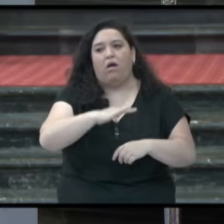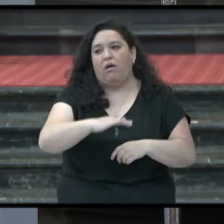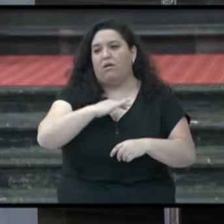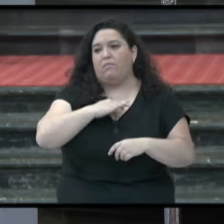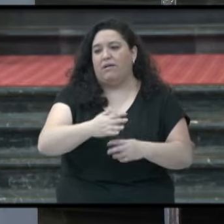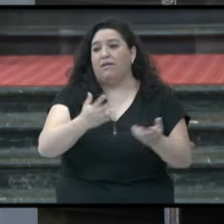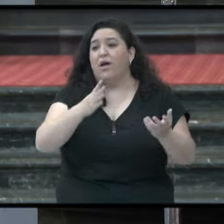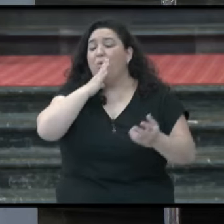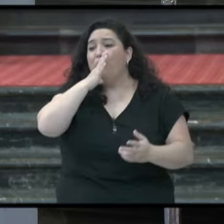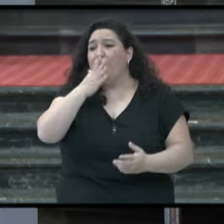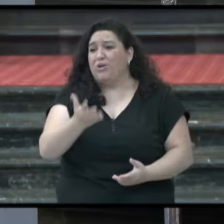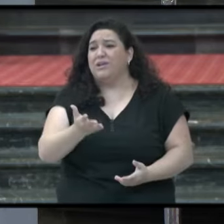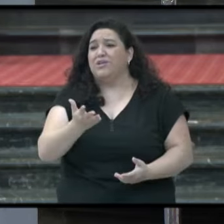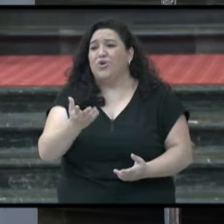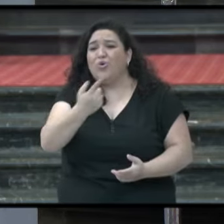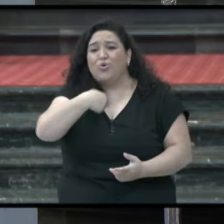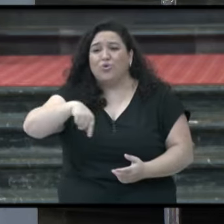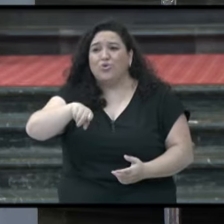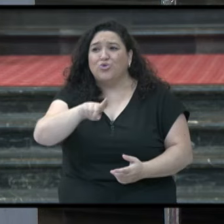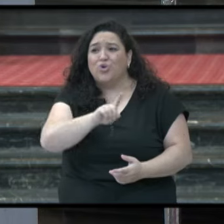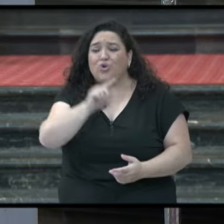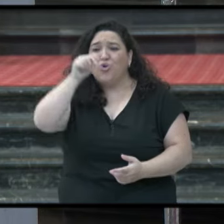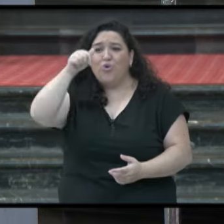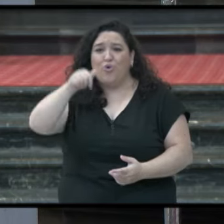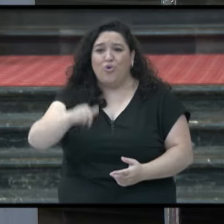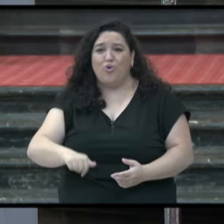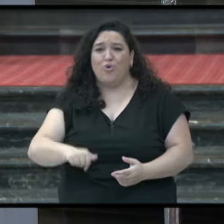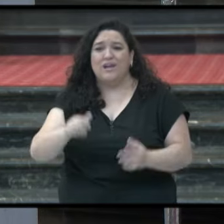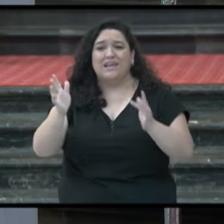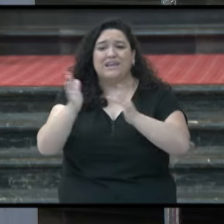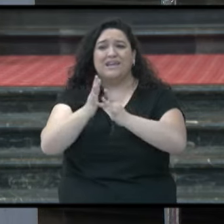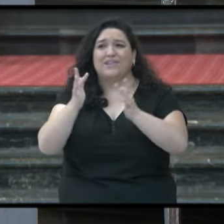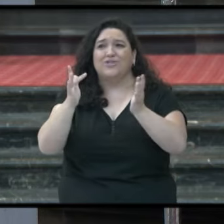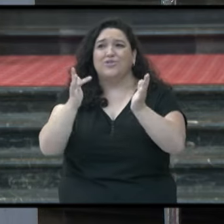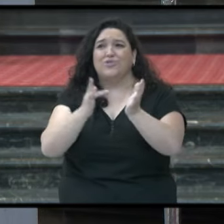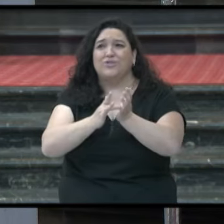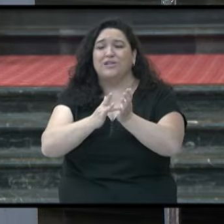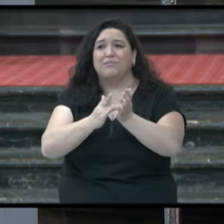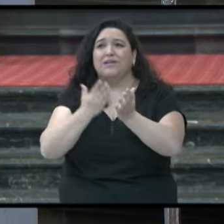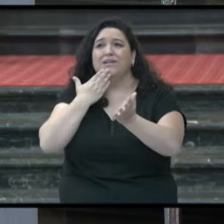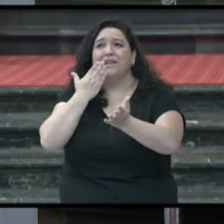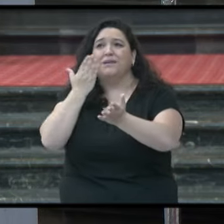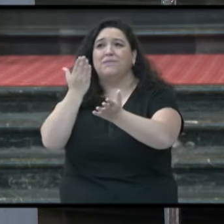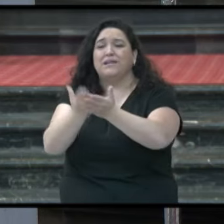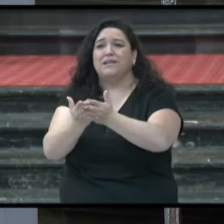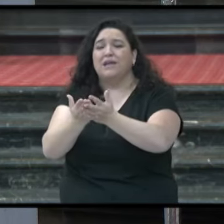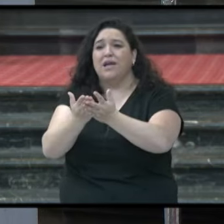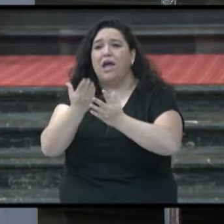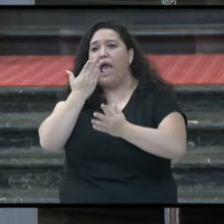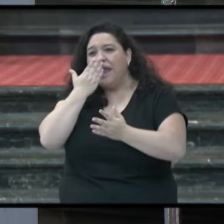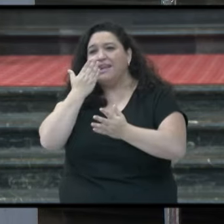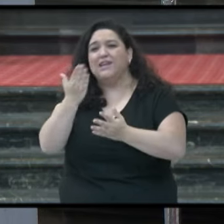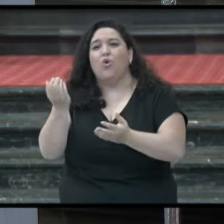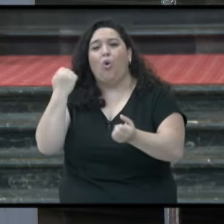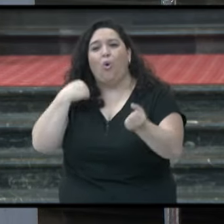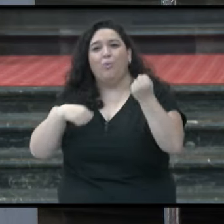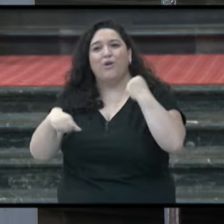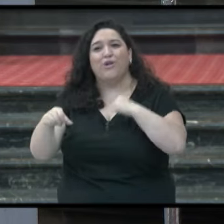Por eso acudimos hoy a Jesucristo con la actitud de aquella mujer buena.